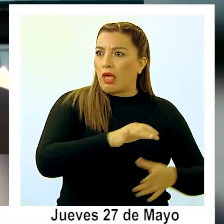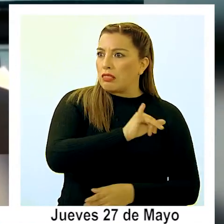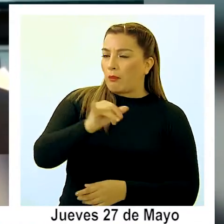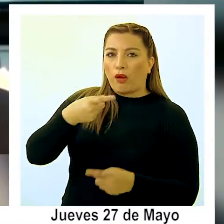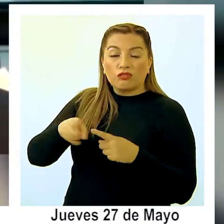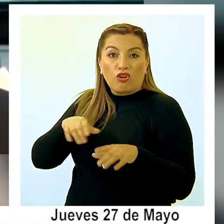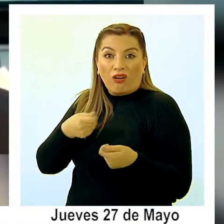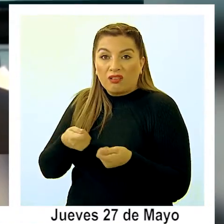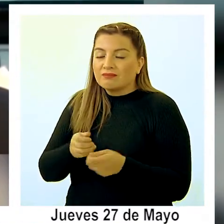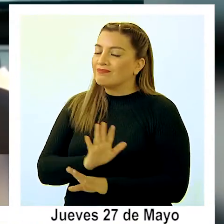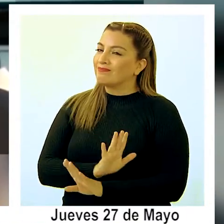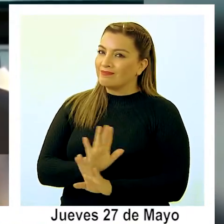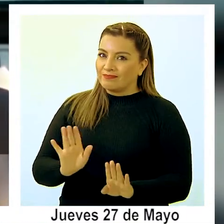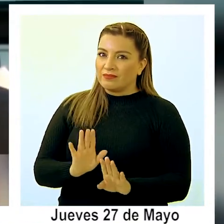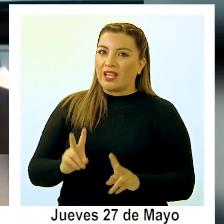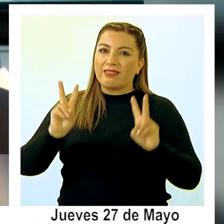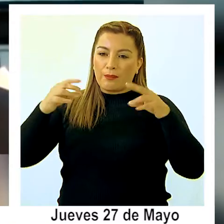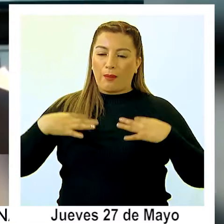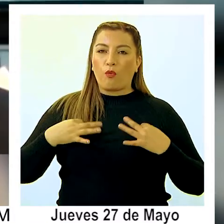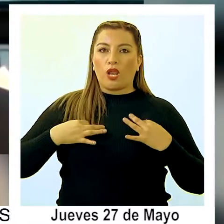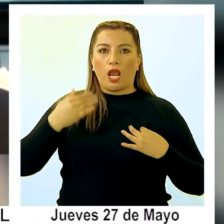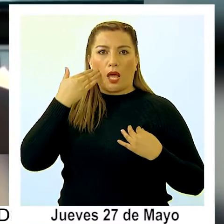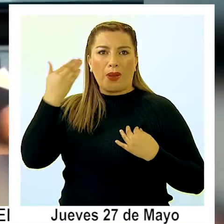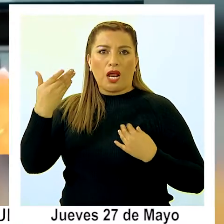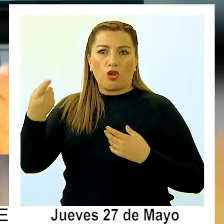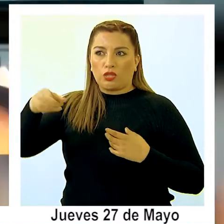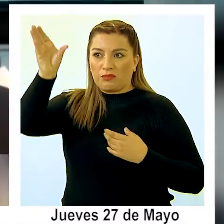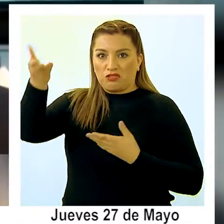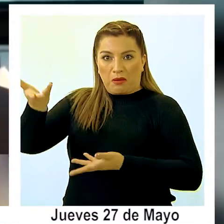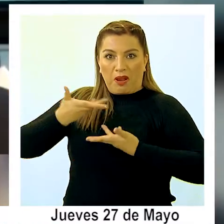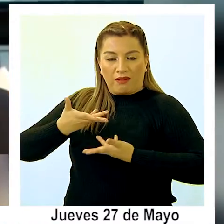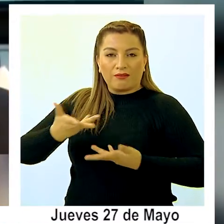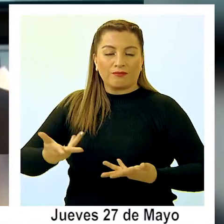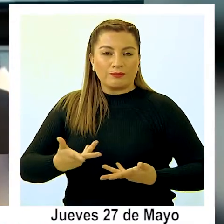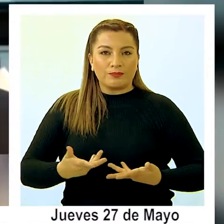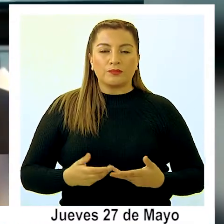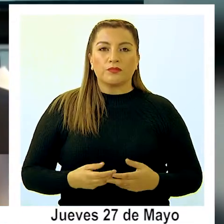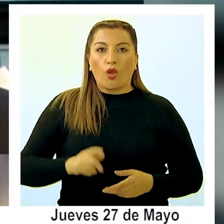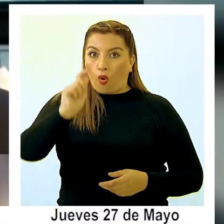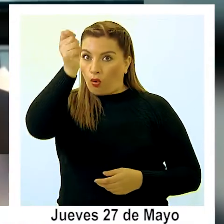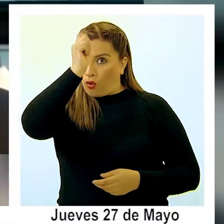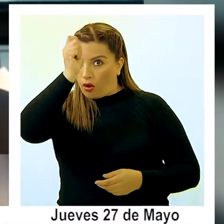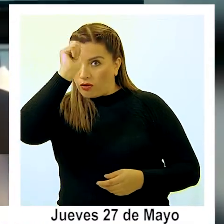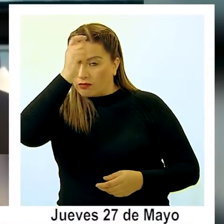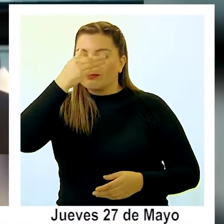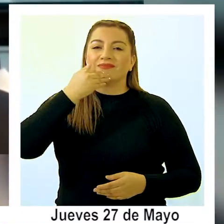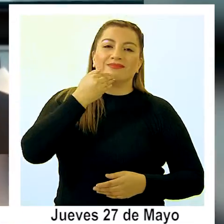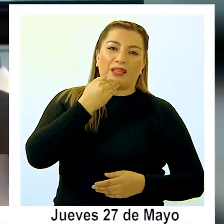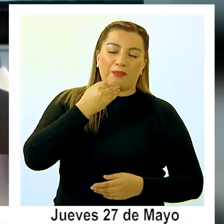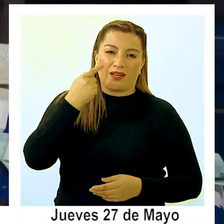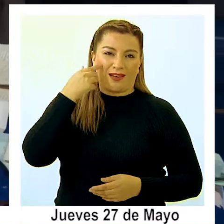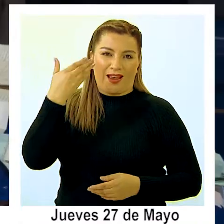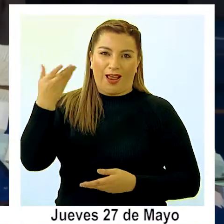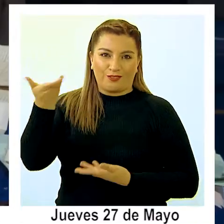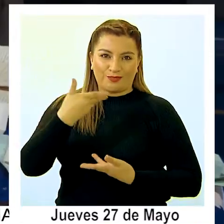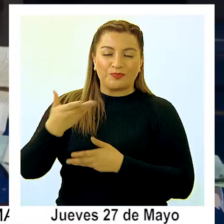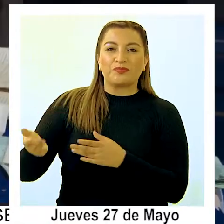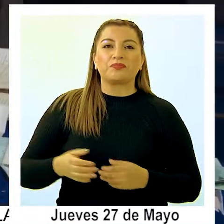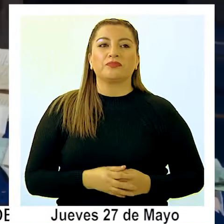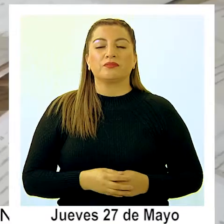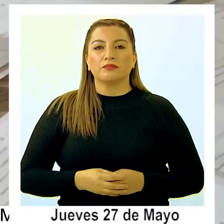después lo otro fue, las poleras fueron regaladas, los gorros que usábamos también fueron regalados.